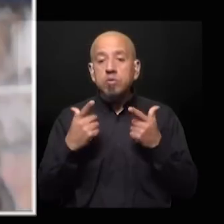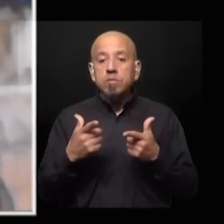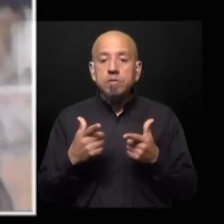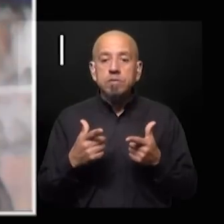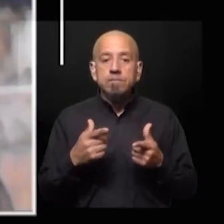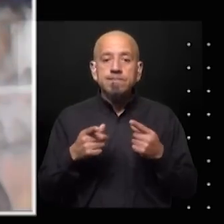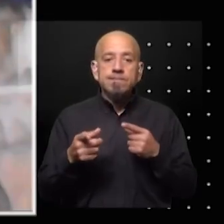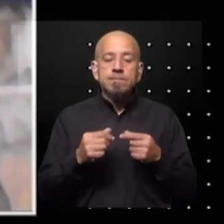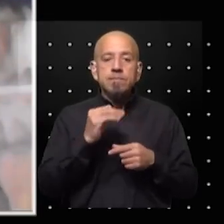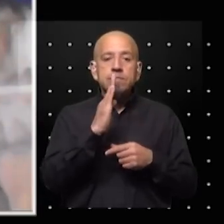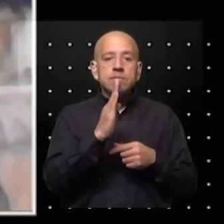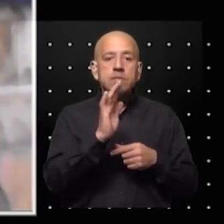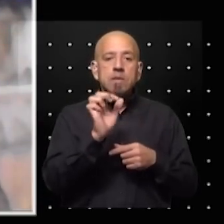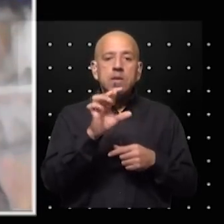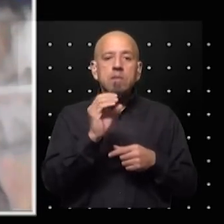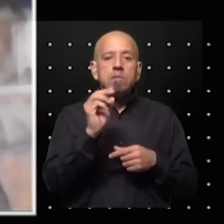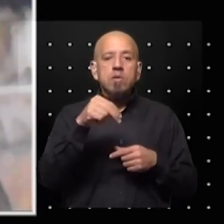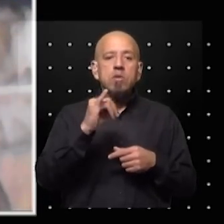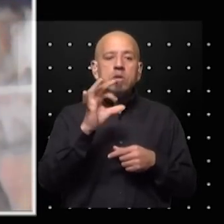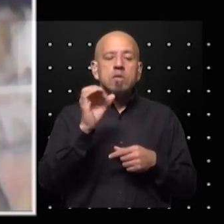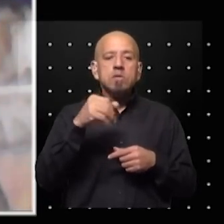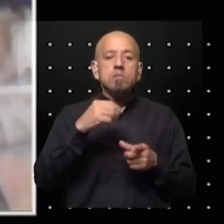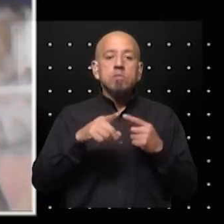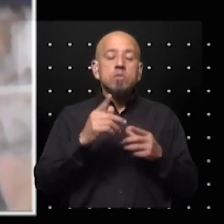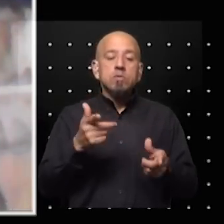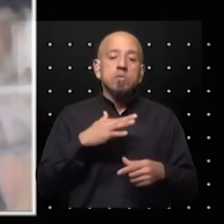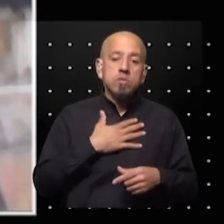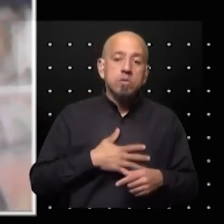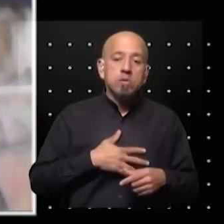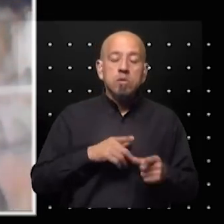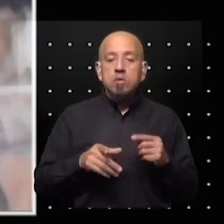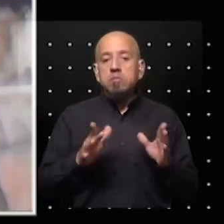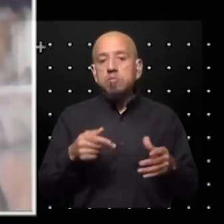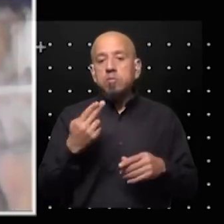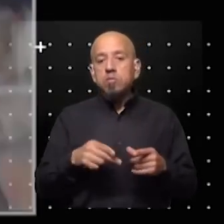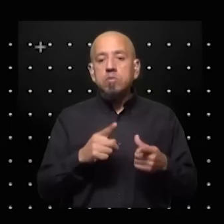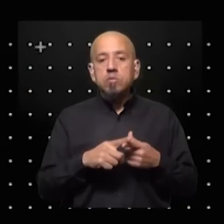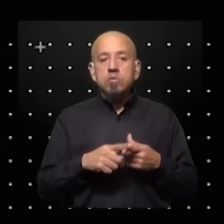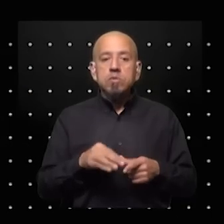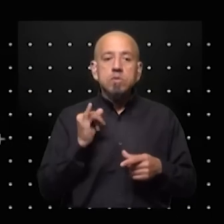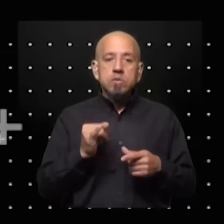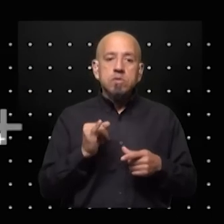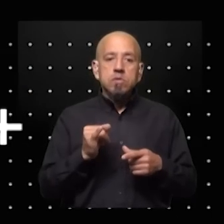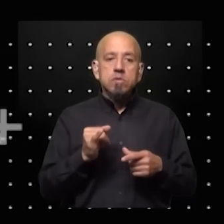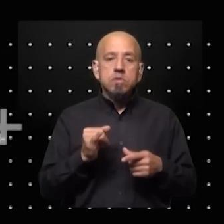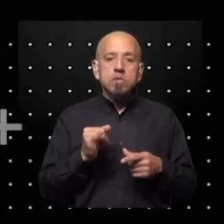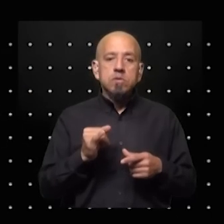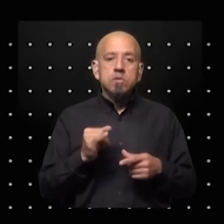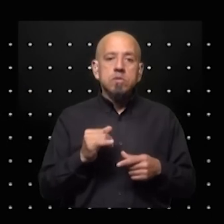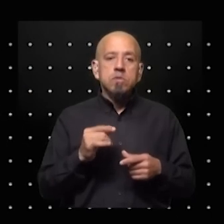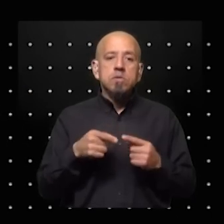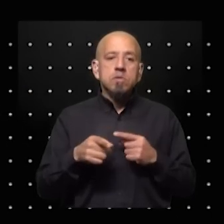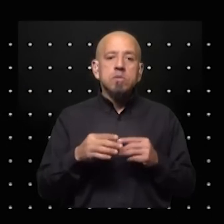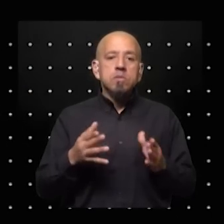del peronismo viene siendo muy tranquila cosa que no es habitual sí efectivamente como decís pasó que